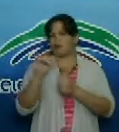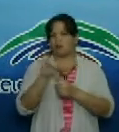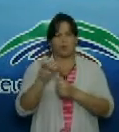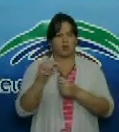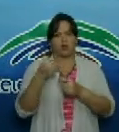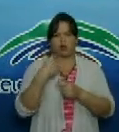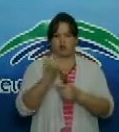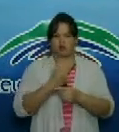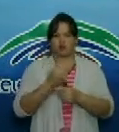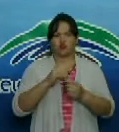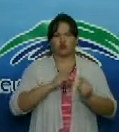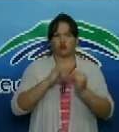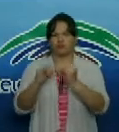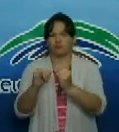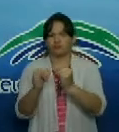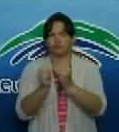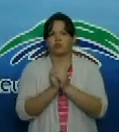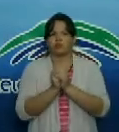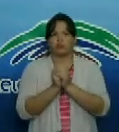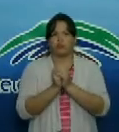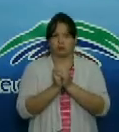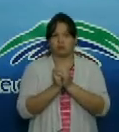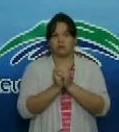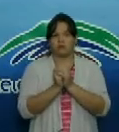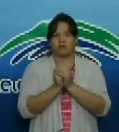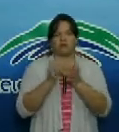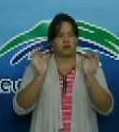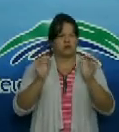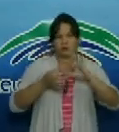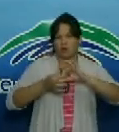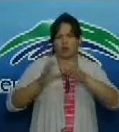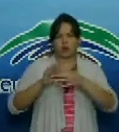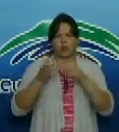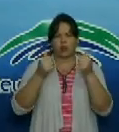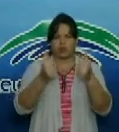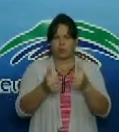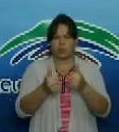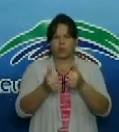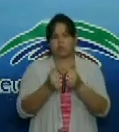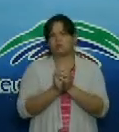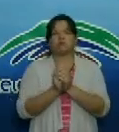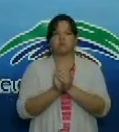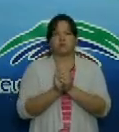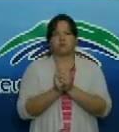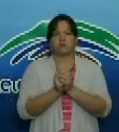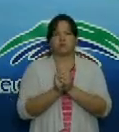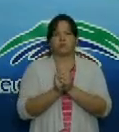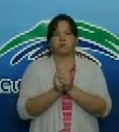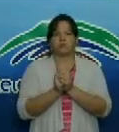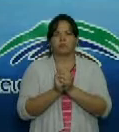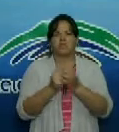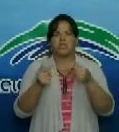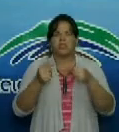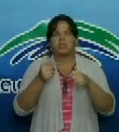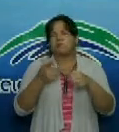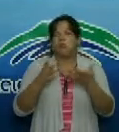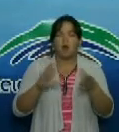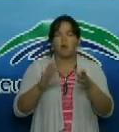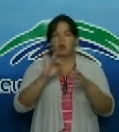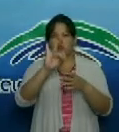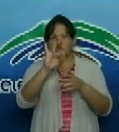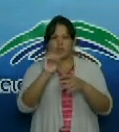o sea que hay una total coordinación y comunicación en cuanto a estos aspectos Cerca de 70